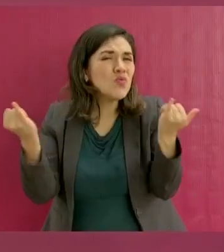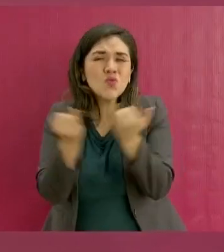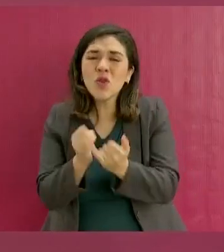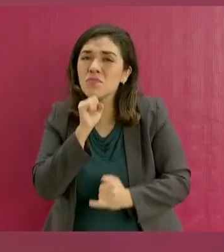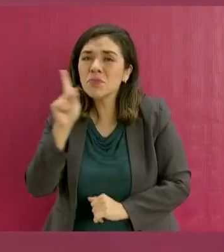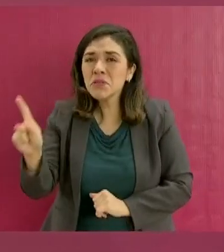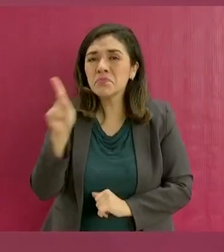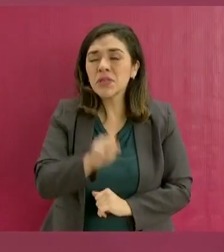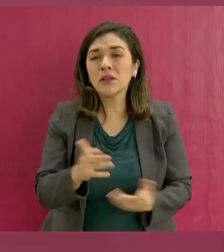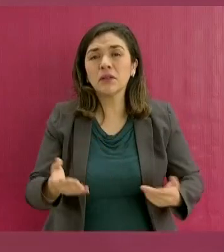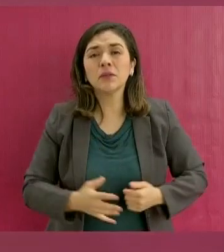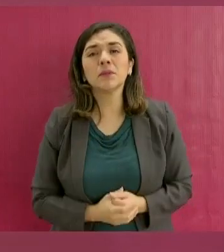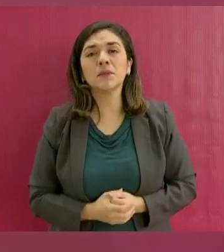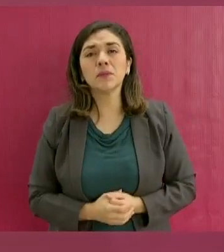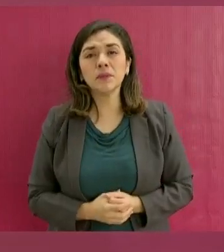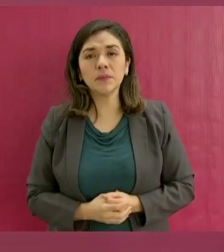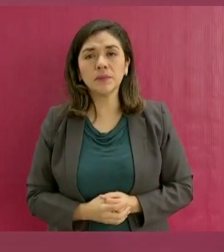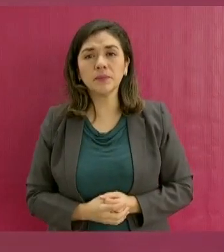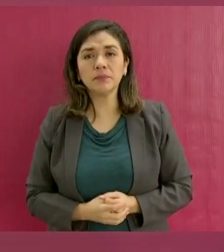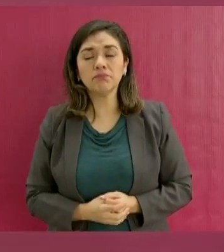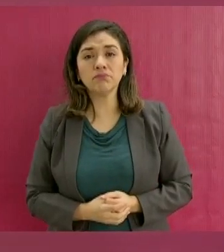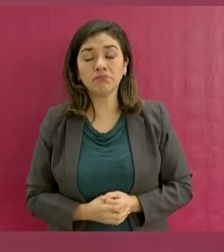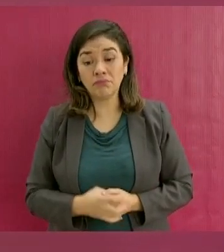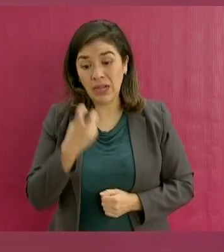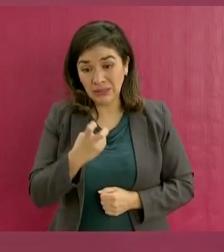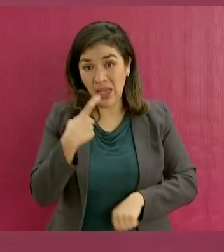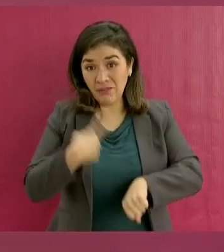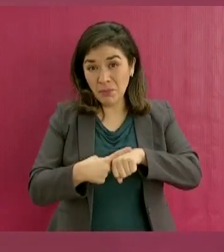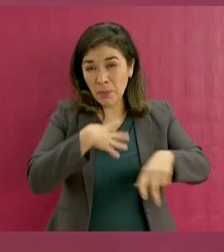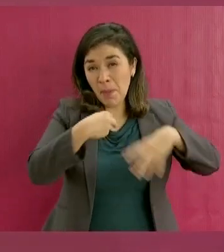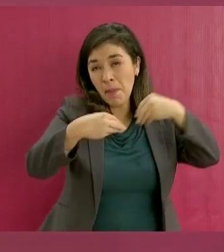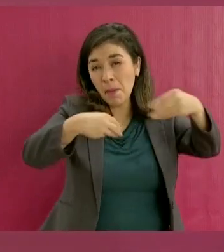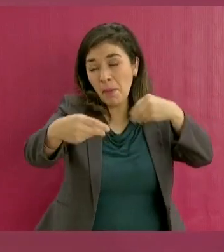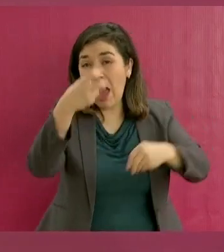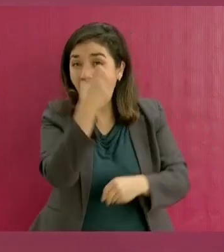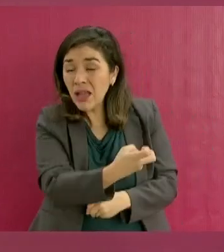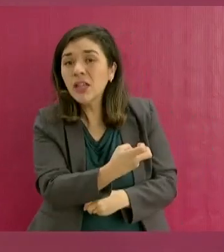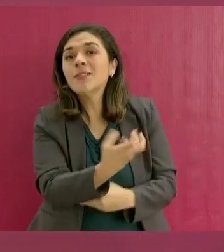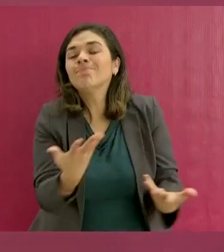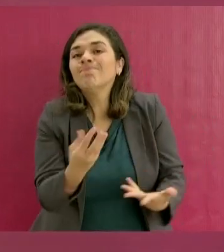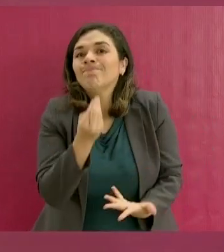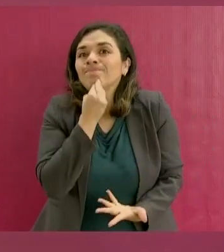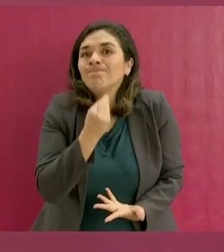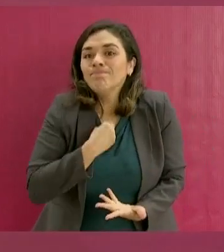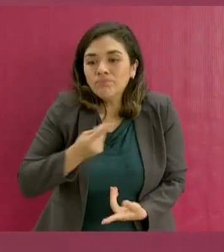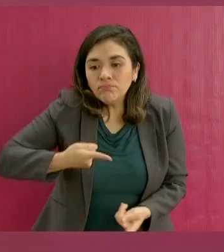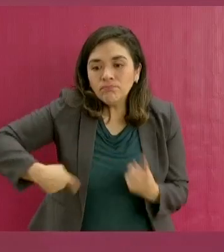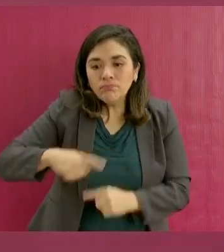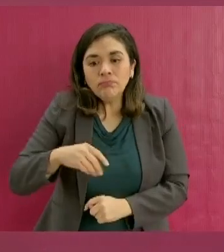Y esta pandemia nos obligó a